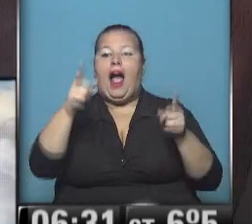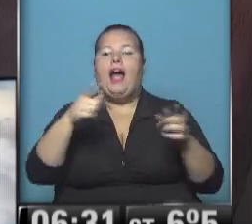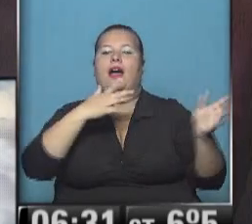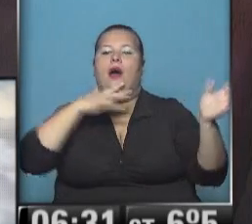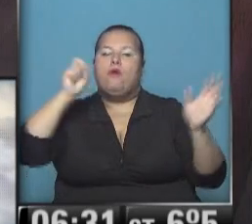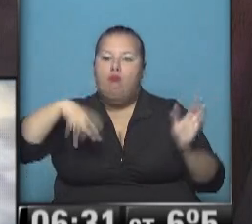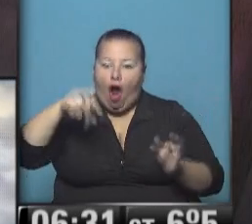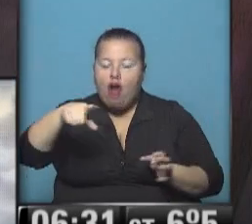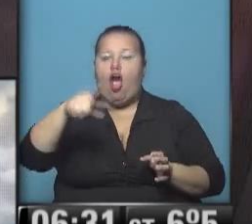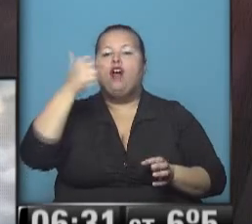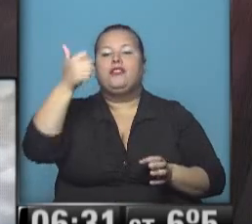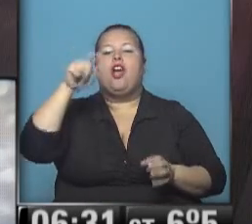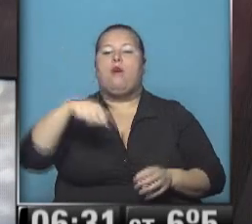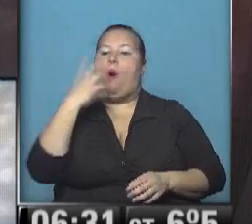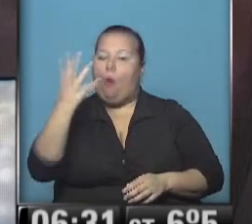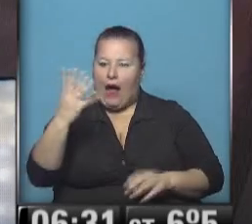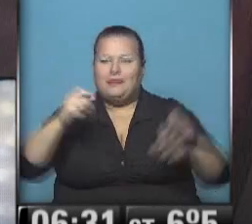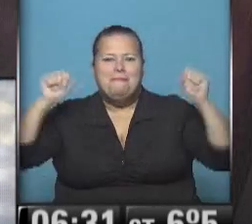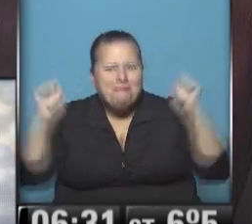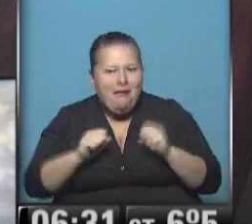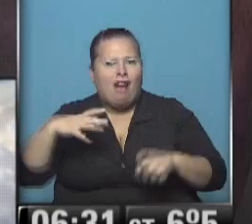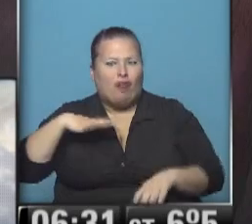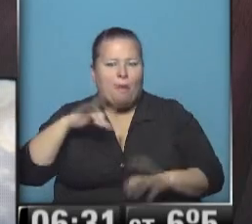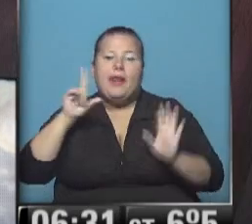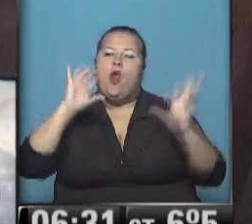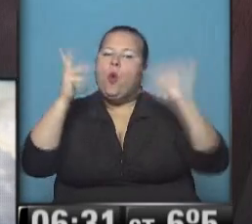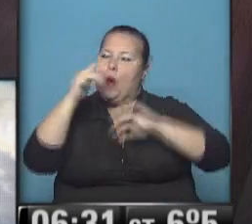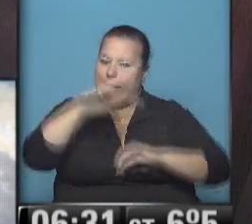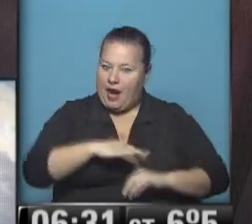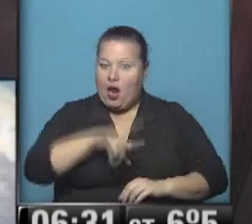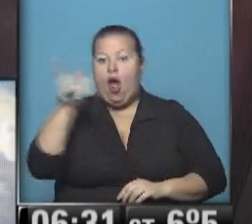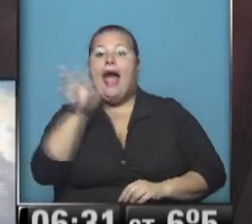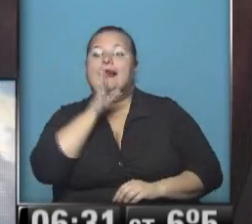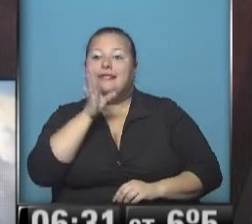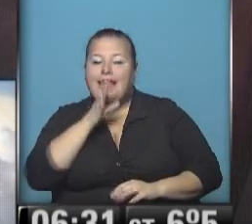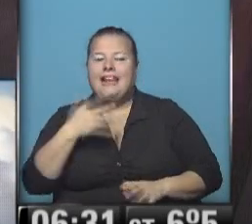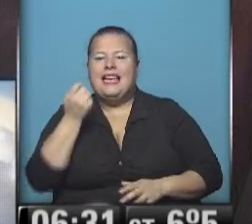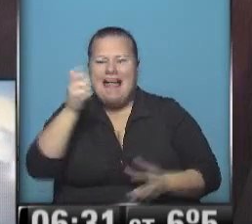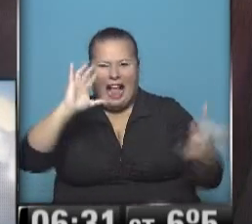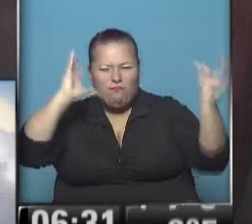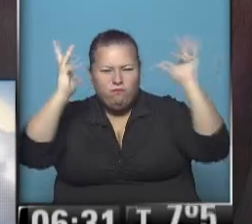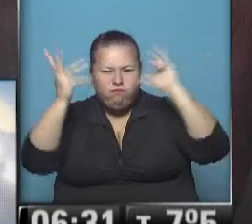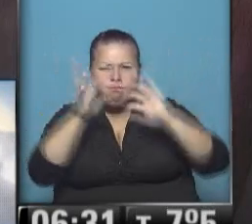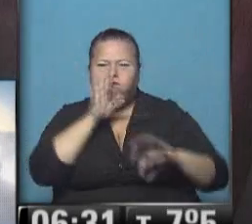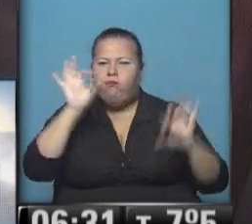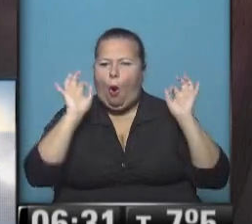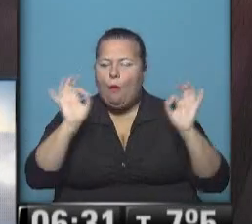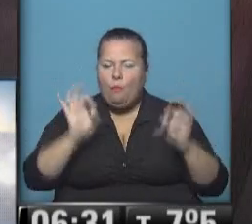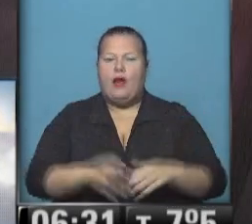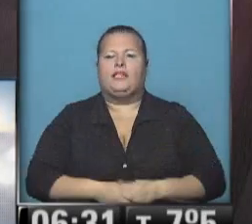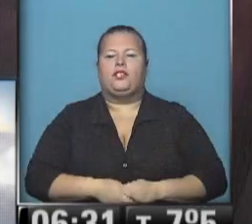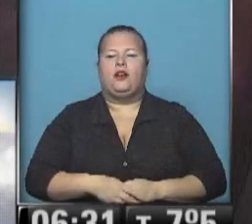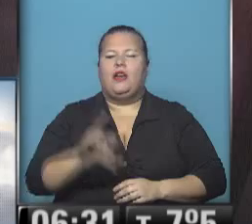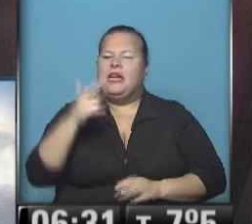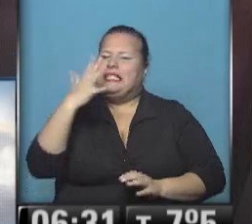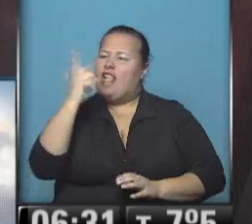Morón! ¡6, 4! ¡Más frío todavía, pero menos nublado! ¡6! ¡A casi cubierto totalmente! ¡No